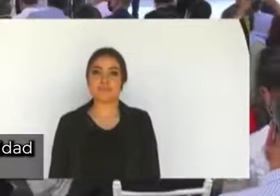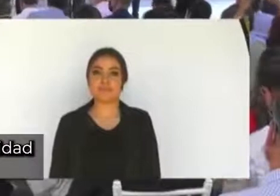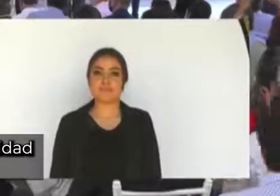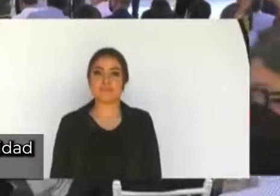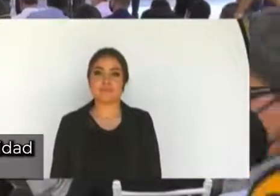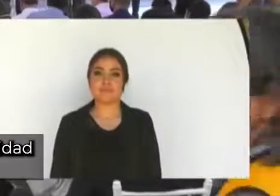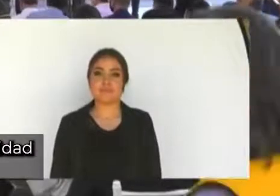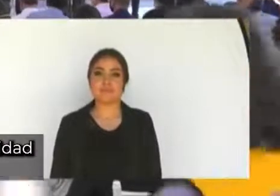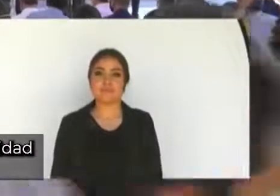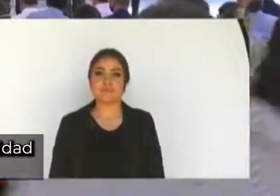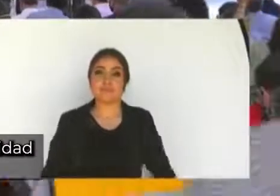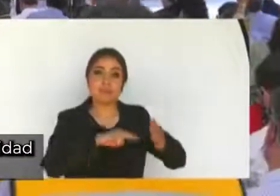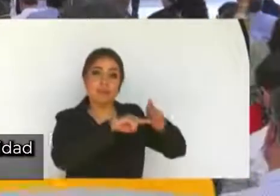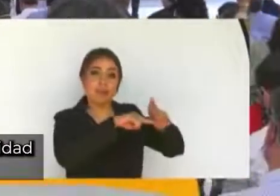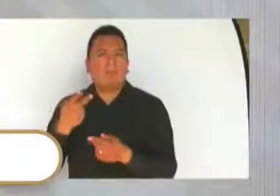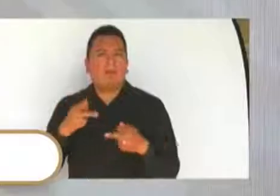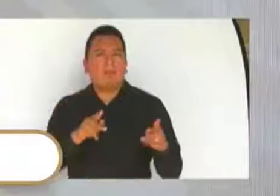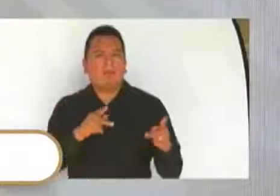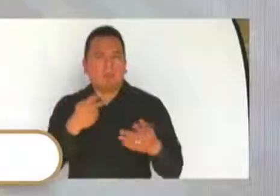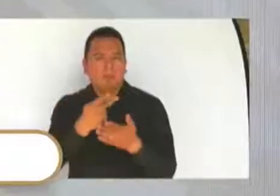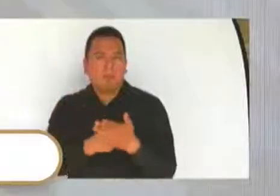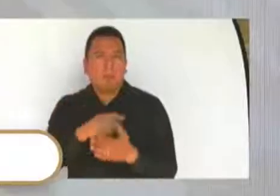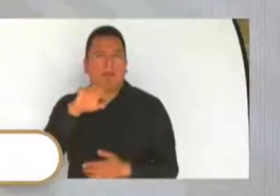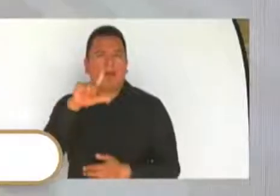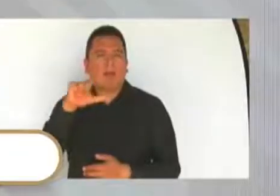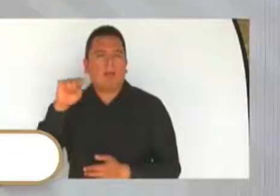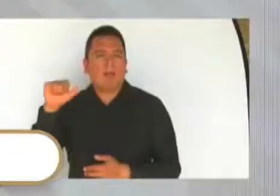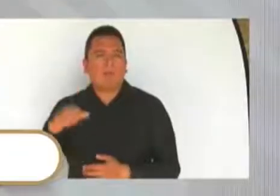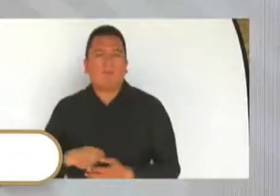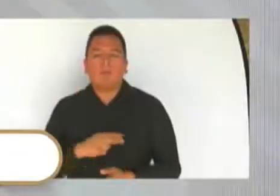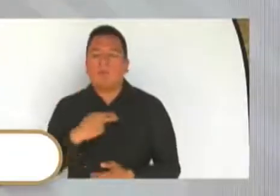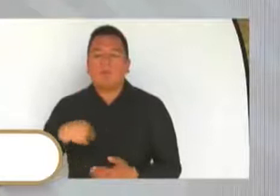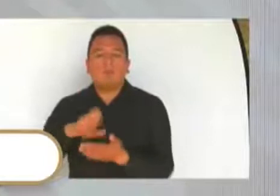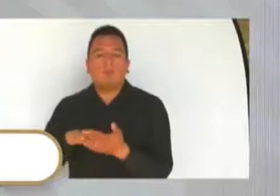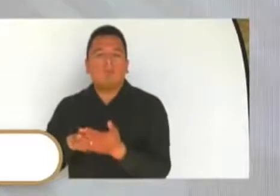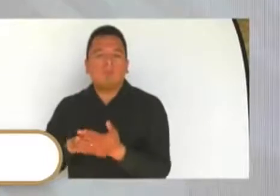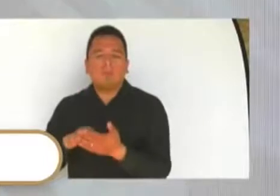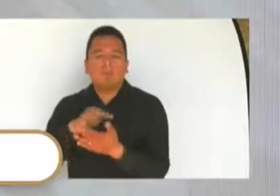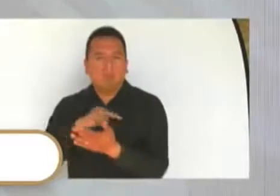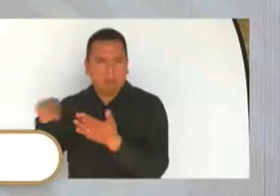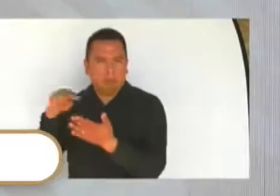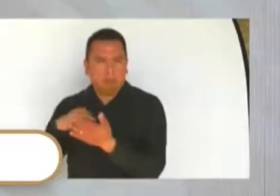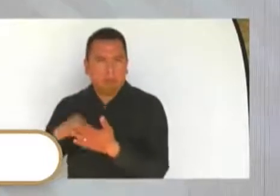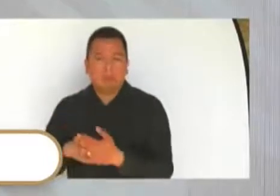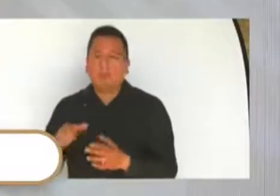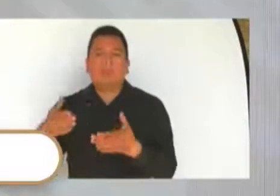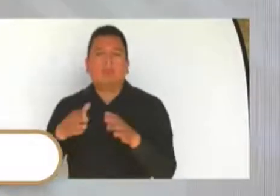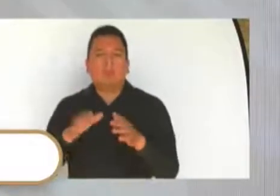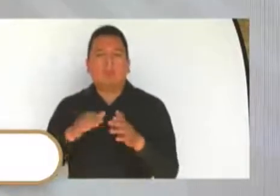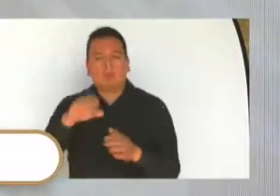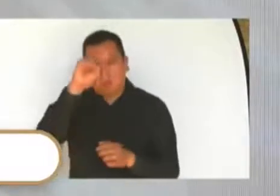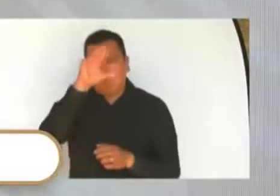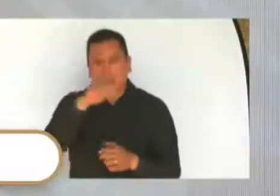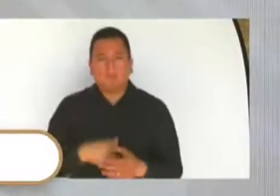actividades de ELSA firmando un acuerdo de adhesión con empresarios de la Canimex a quienes agradezco infinitamente su compromiso